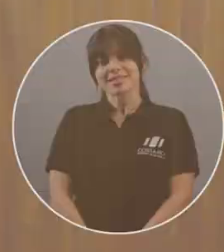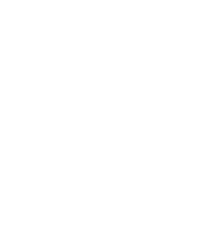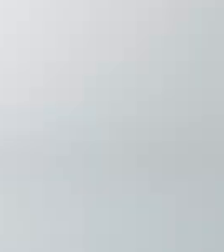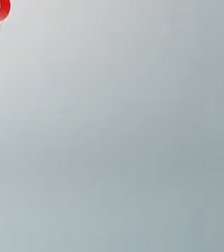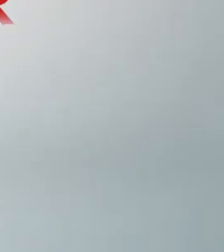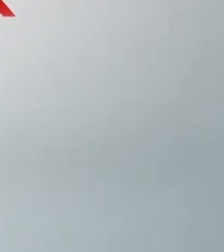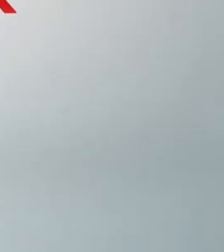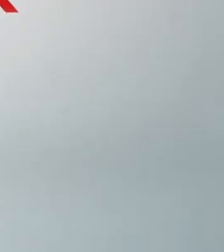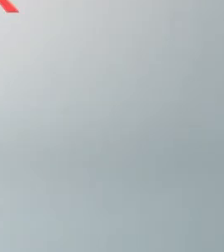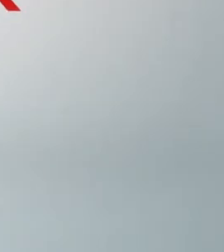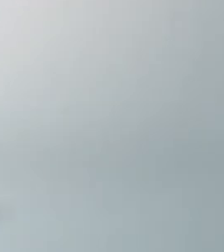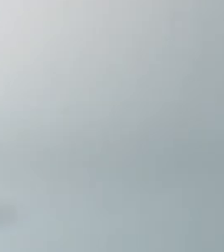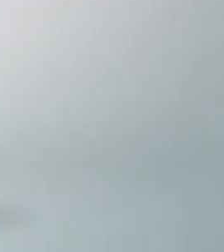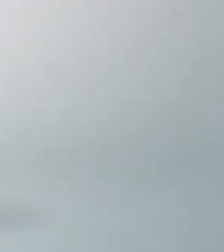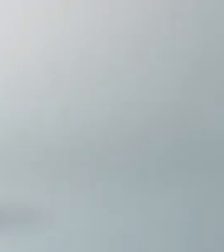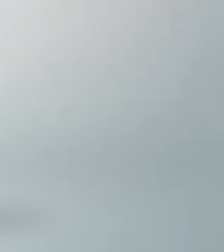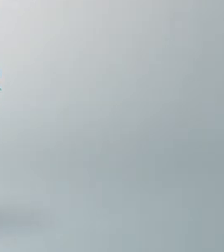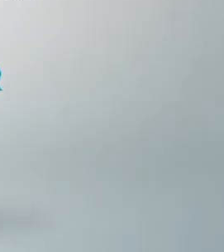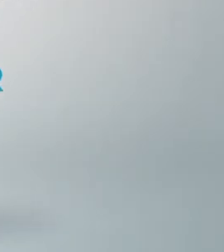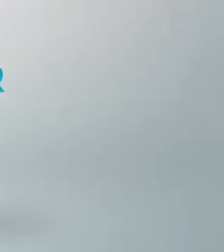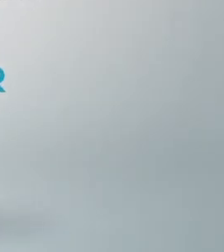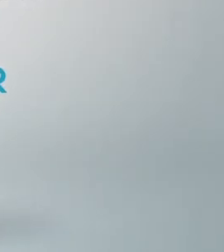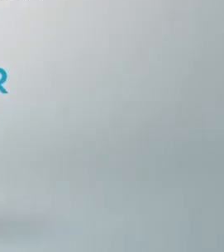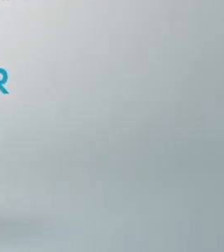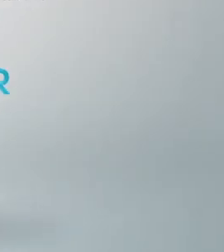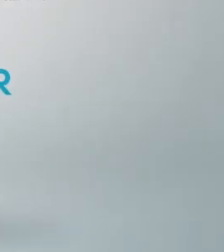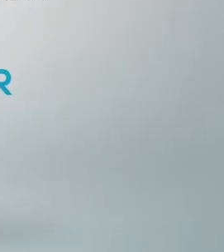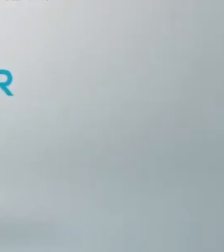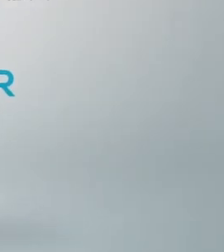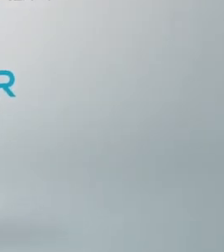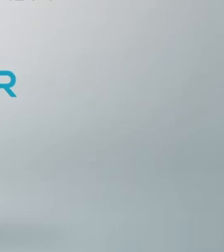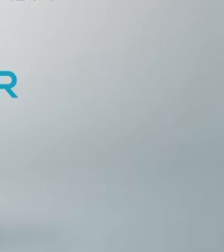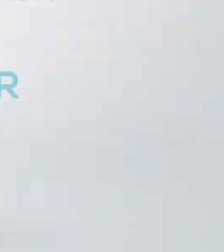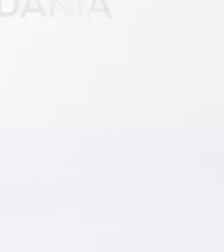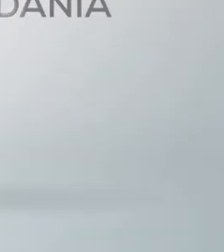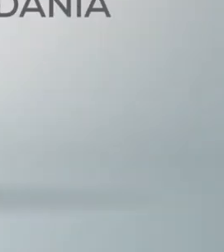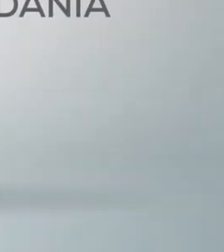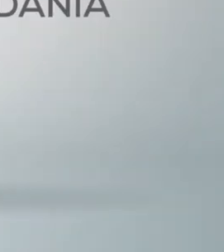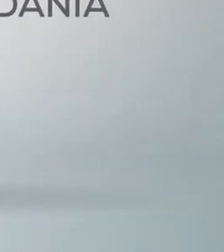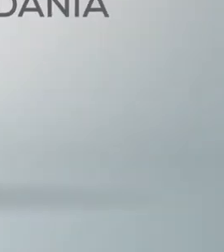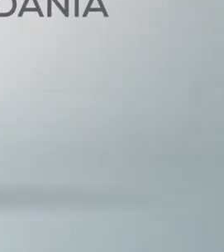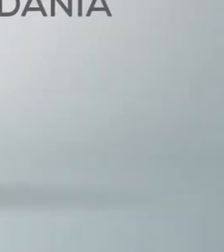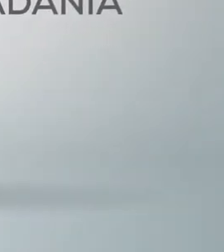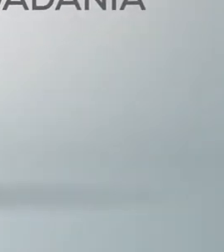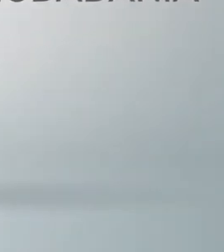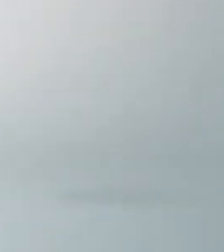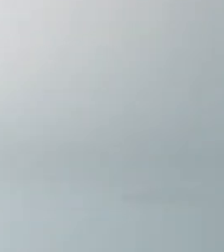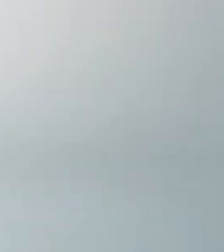Por una ciudadanía mejor informada, visite gobierno.cr OCDE